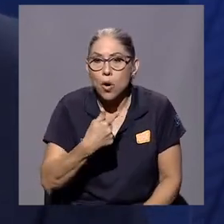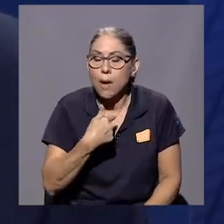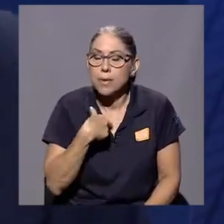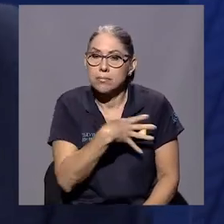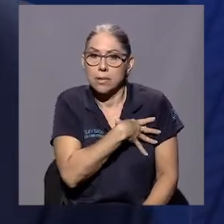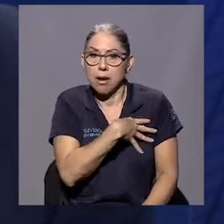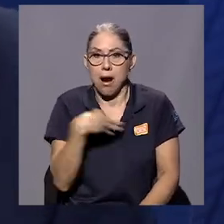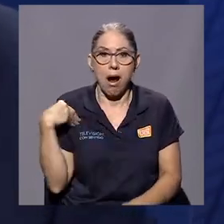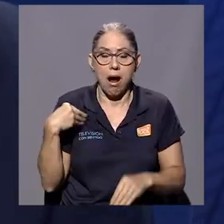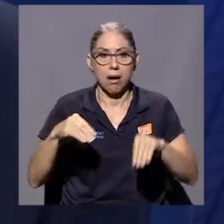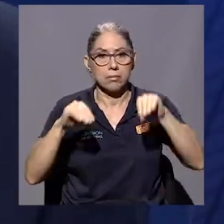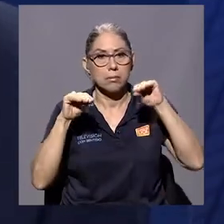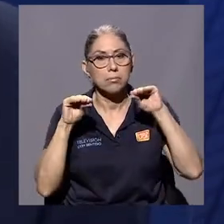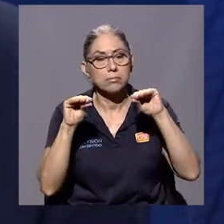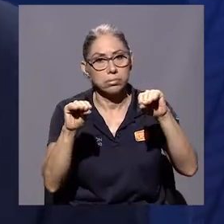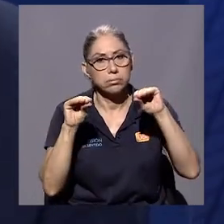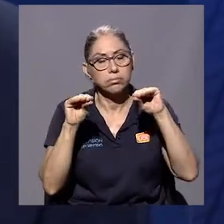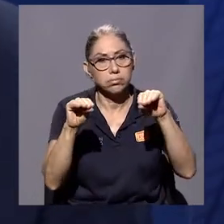encanta la docencia.